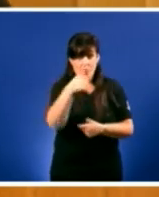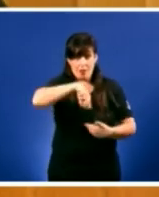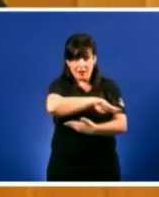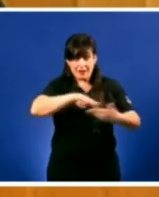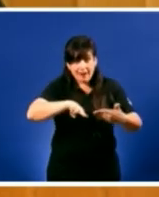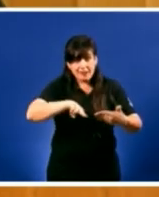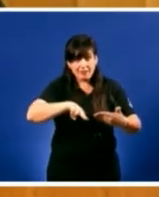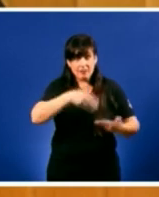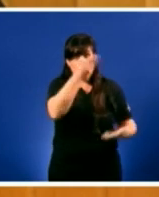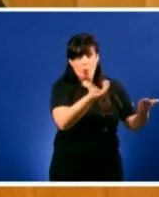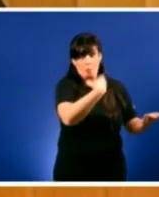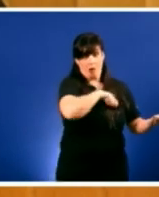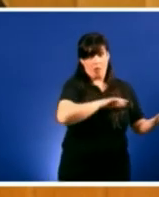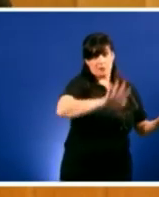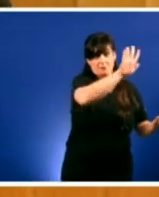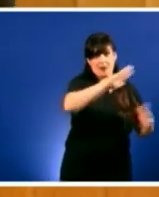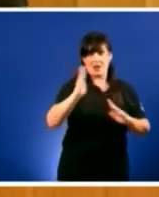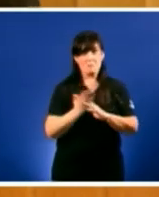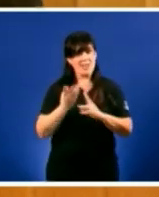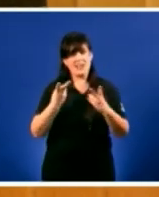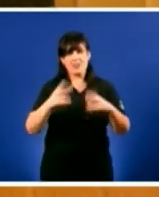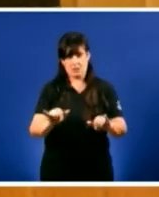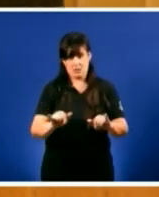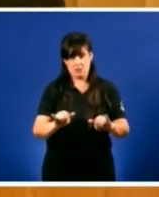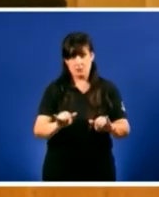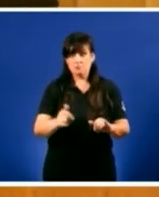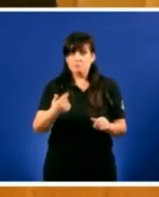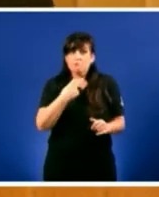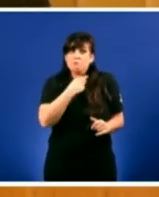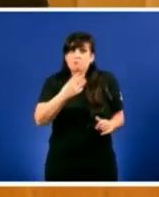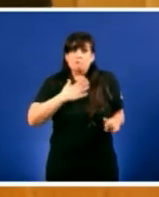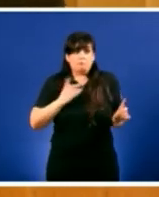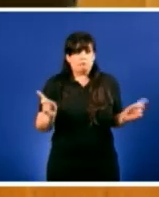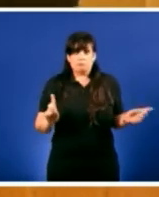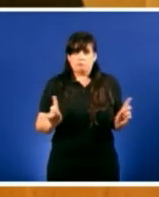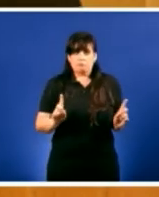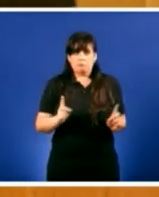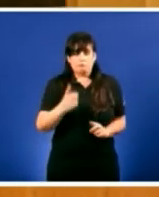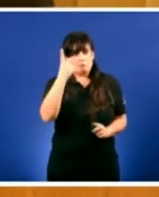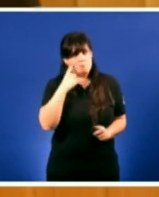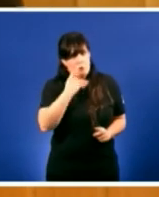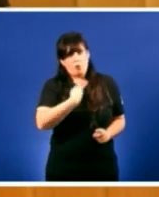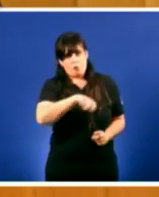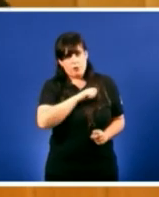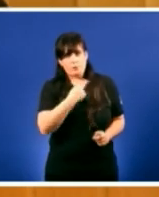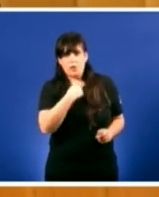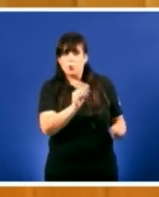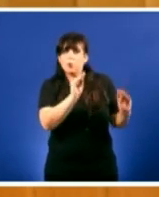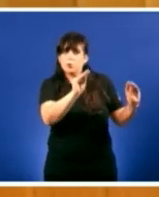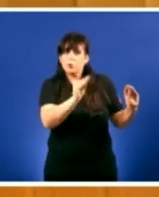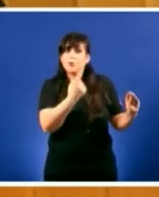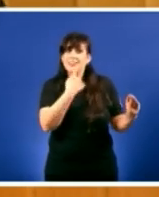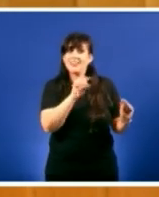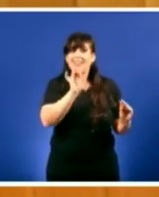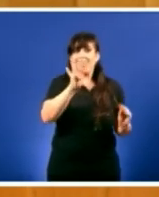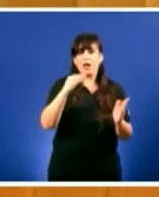a mitade da media estatal non o digo eu señor Fijo dio o Banco de España case 14